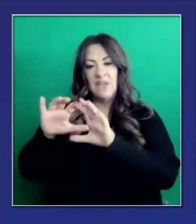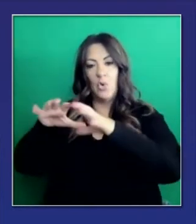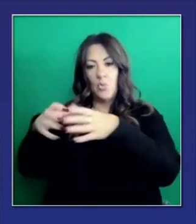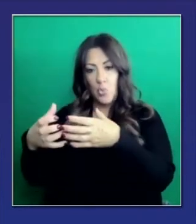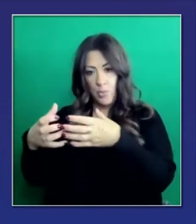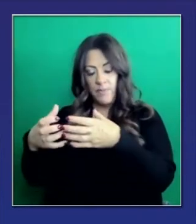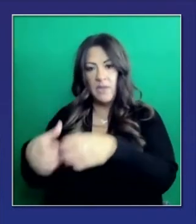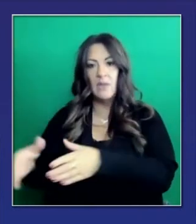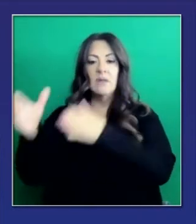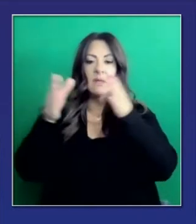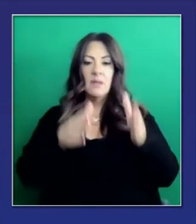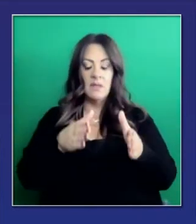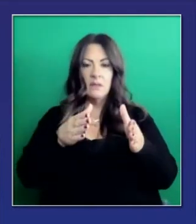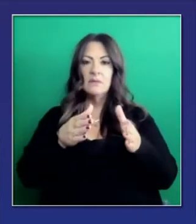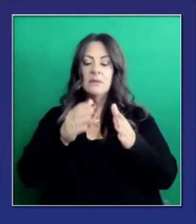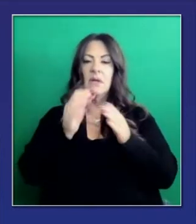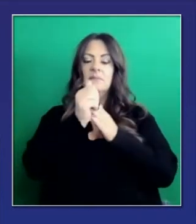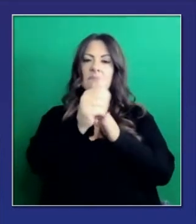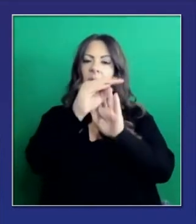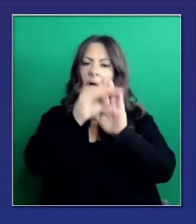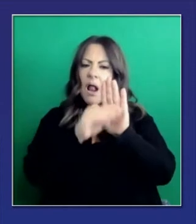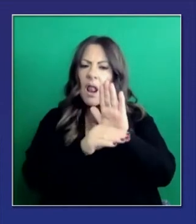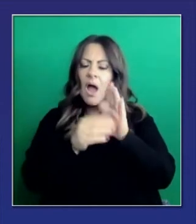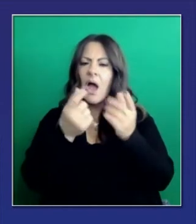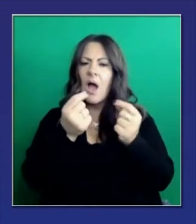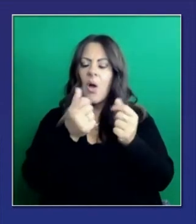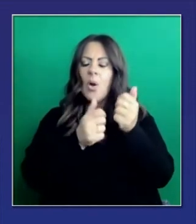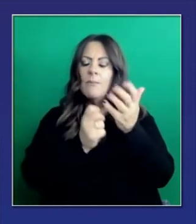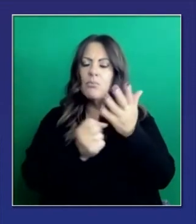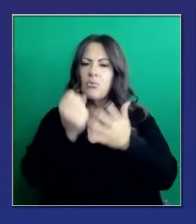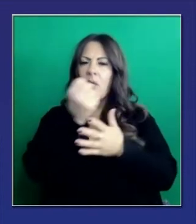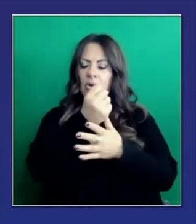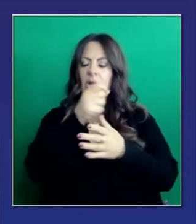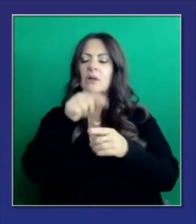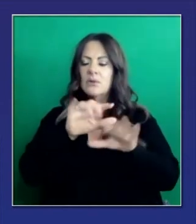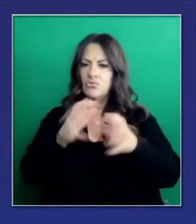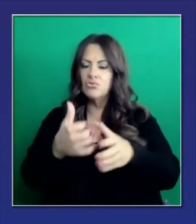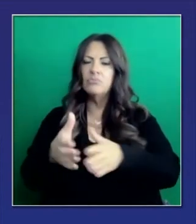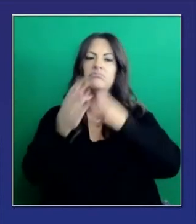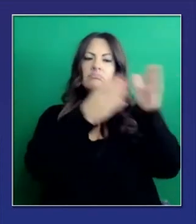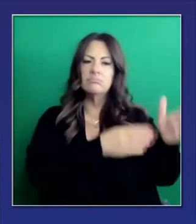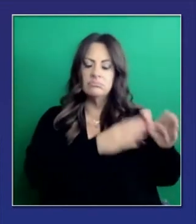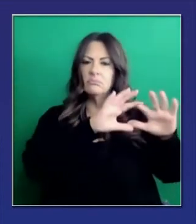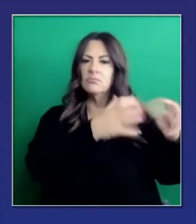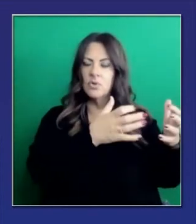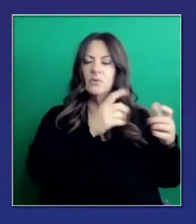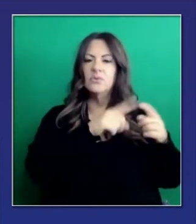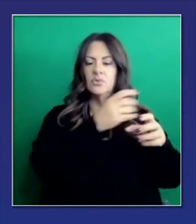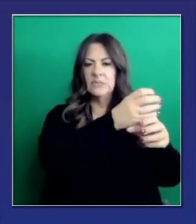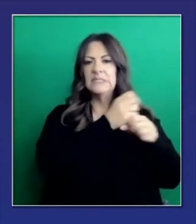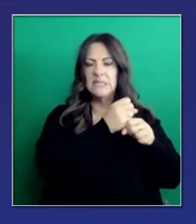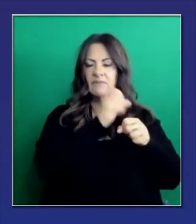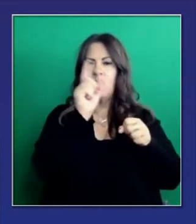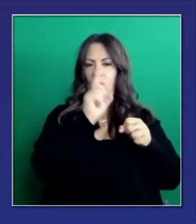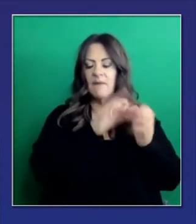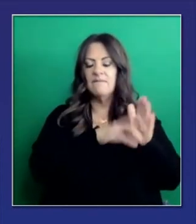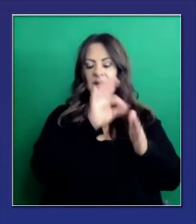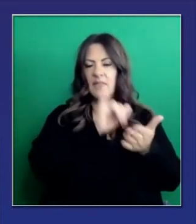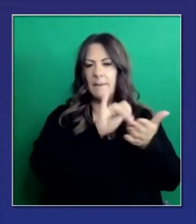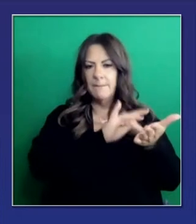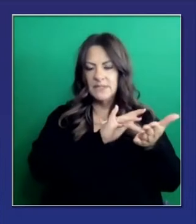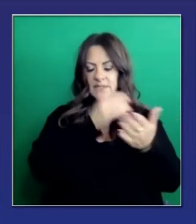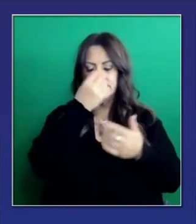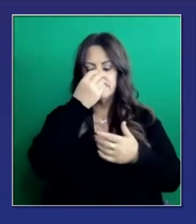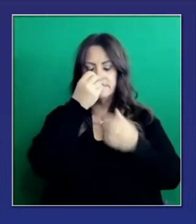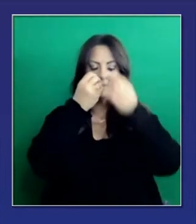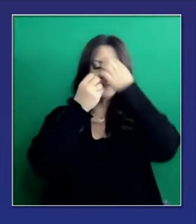Tenemos un grupo de consejeros en el condado y a nivel del vecindario. Tenemos a personas